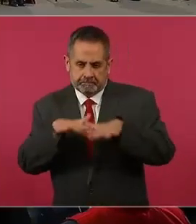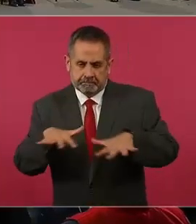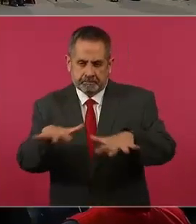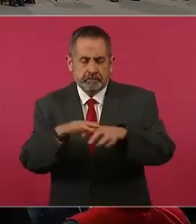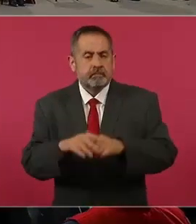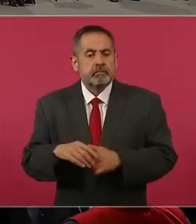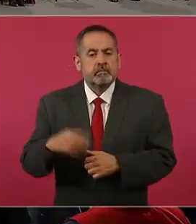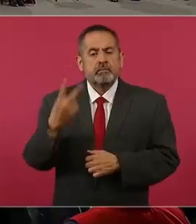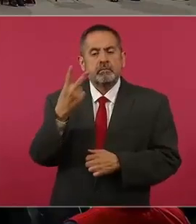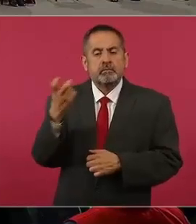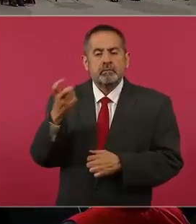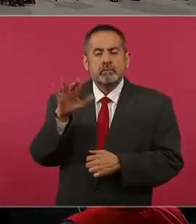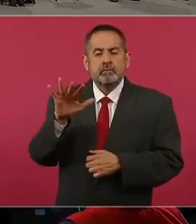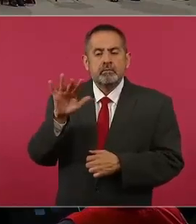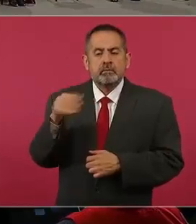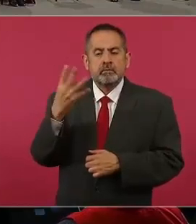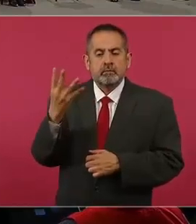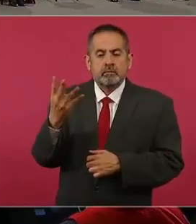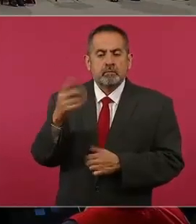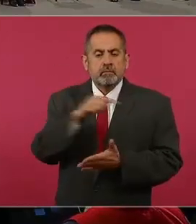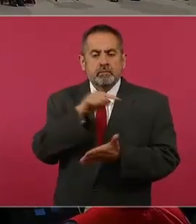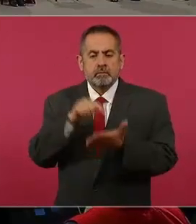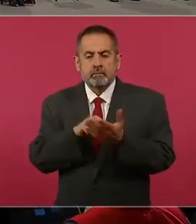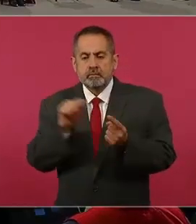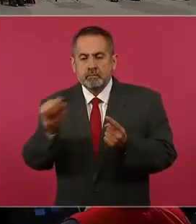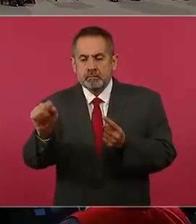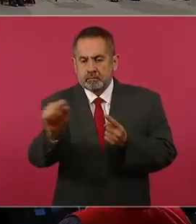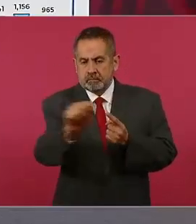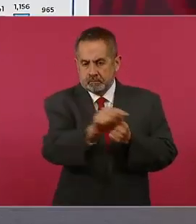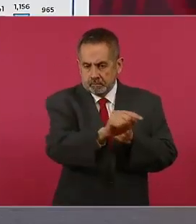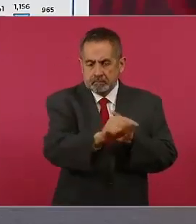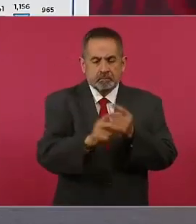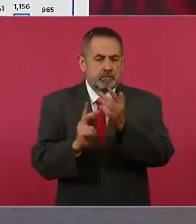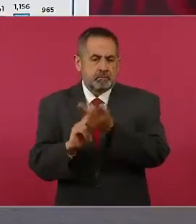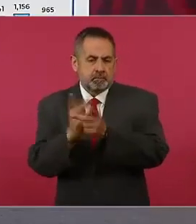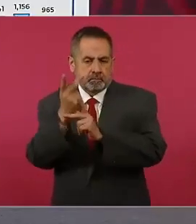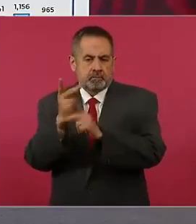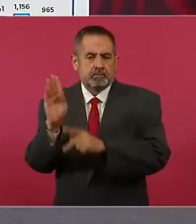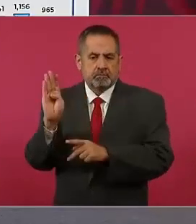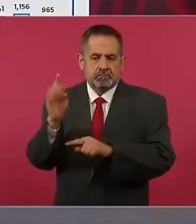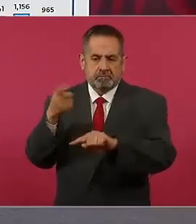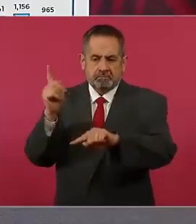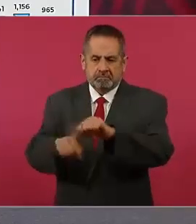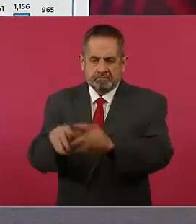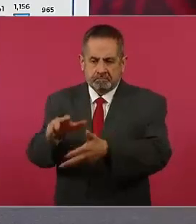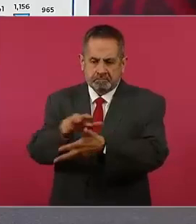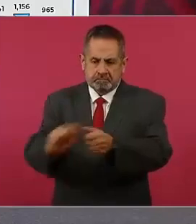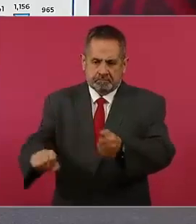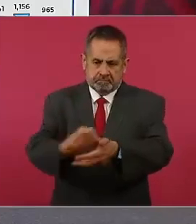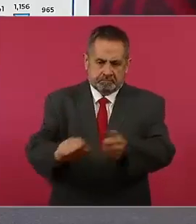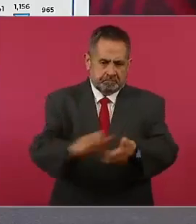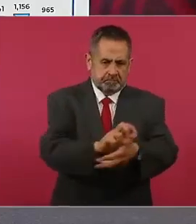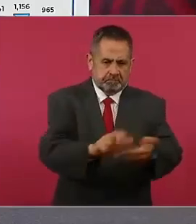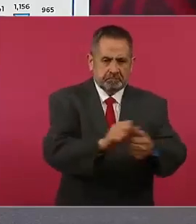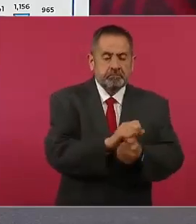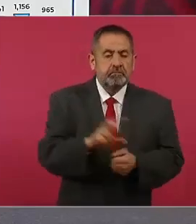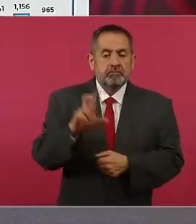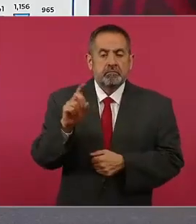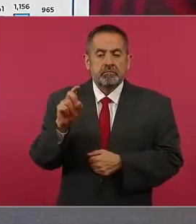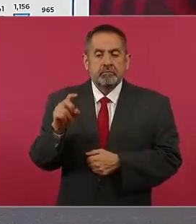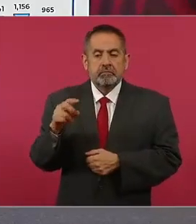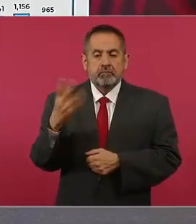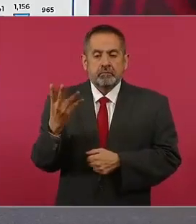254 plantíos de marihuana erradicados en 34 hectáreas.